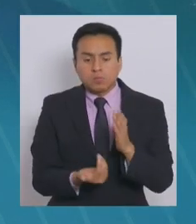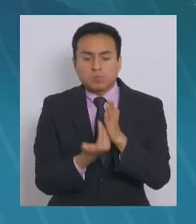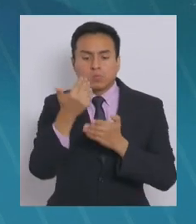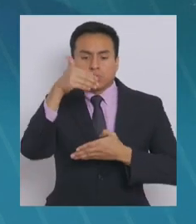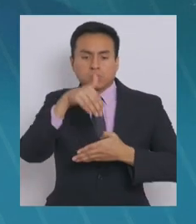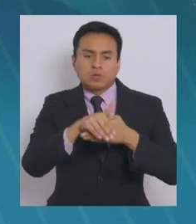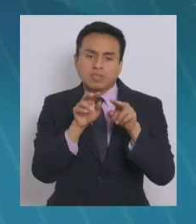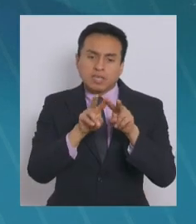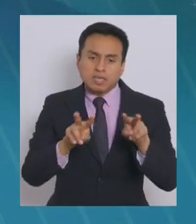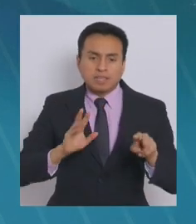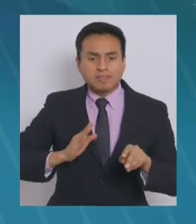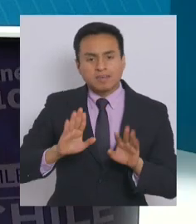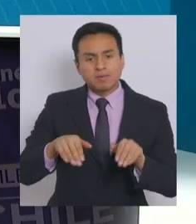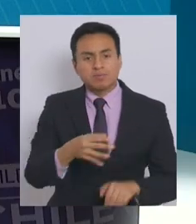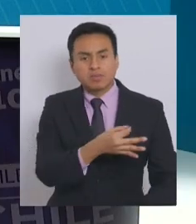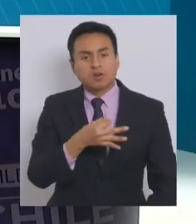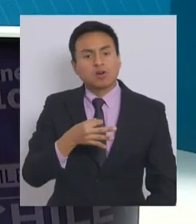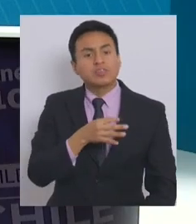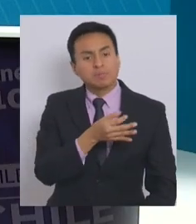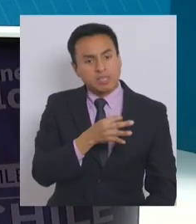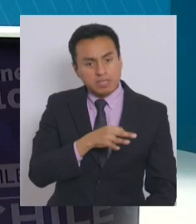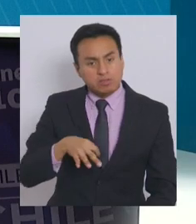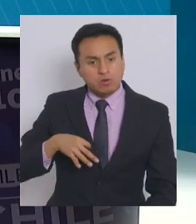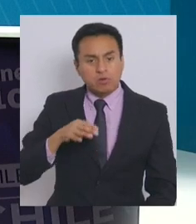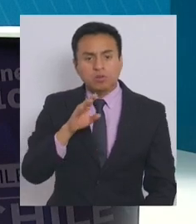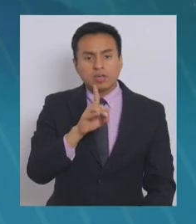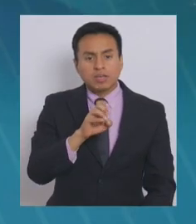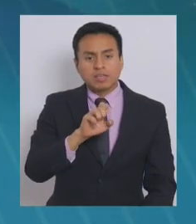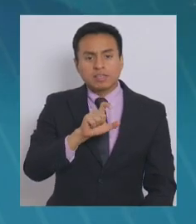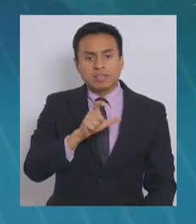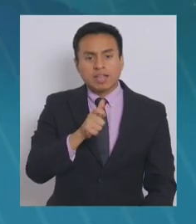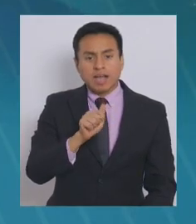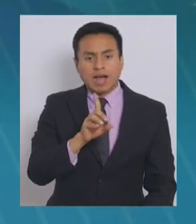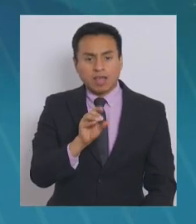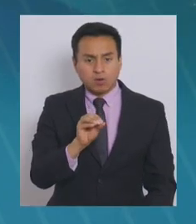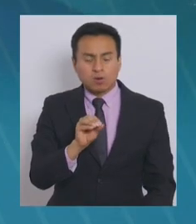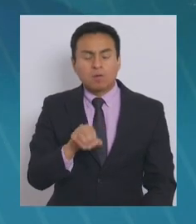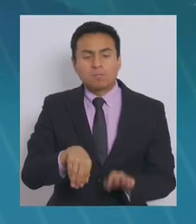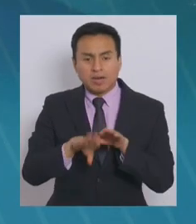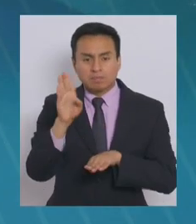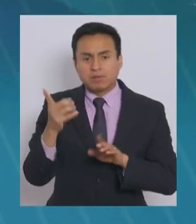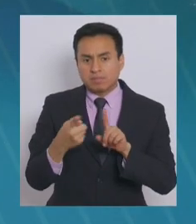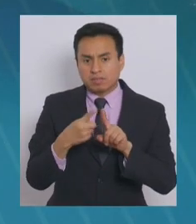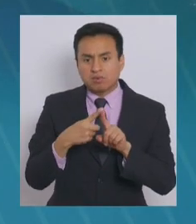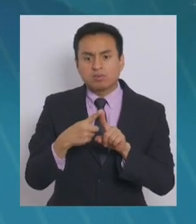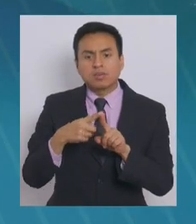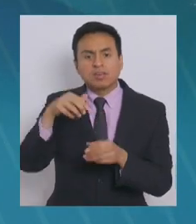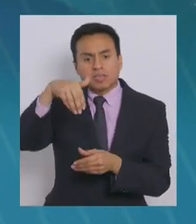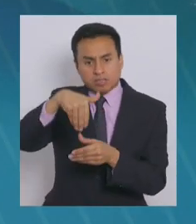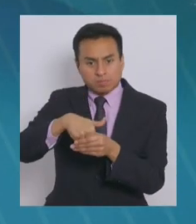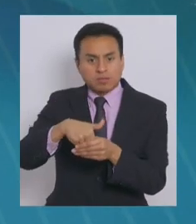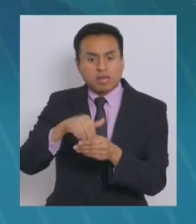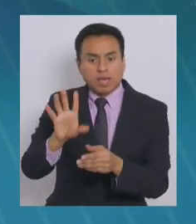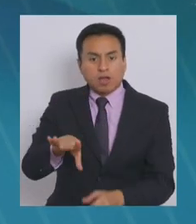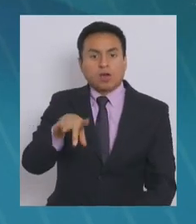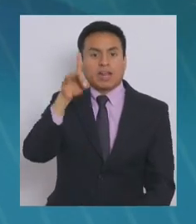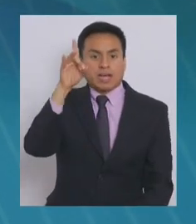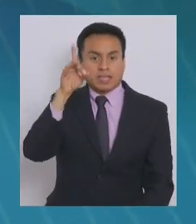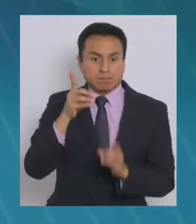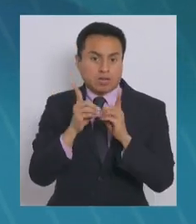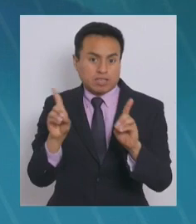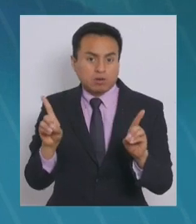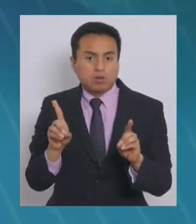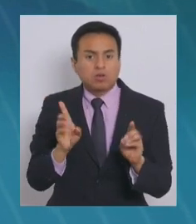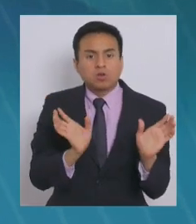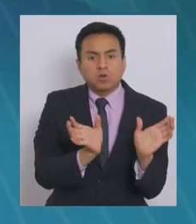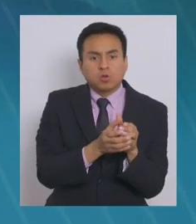hoy siga tranquila, como ha dicho el ministro Delgado, y que tengamos la mayor participación posible en este ejercicio democrático que escogerá a quienes, al menos de dos